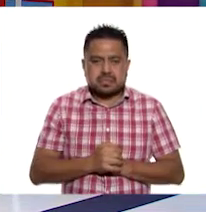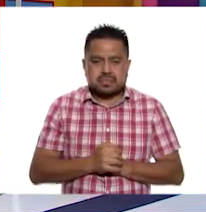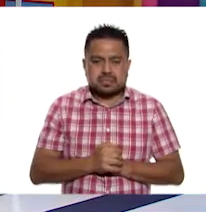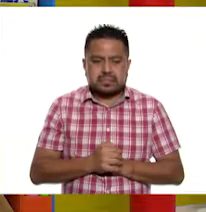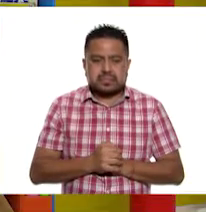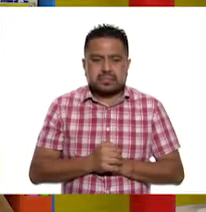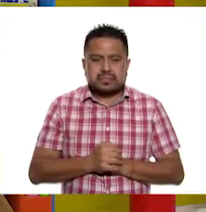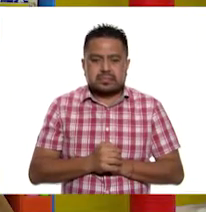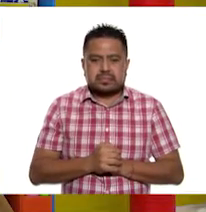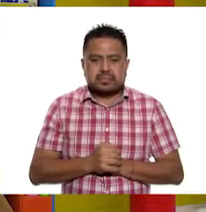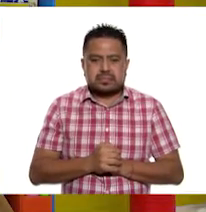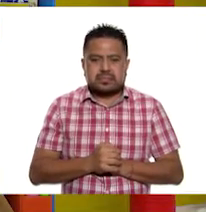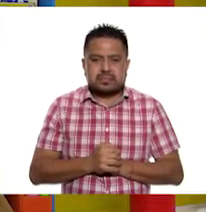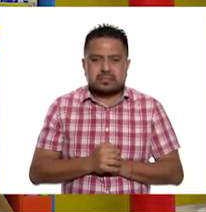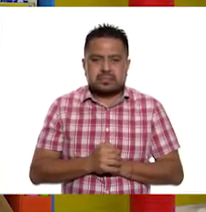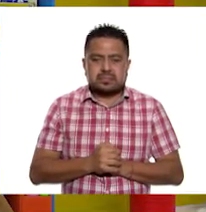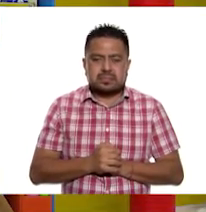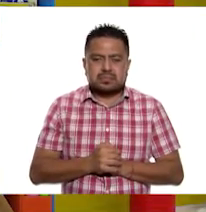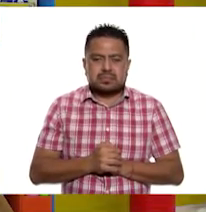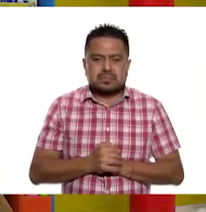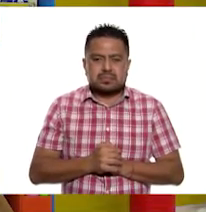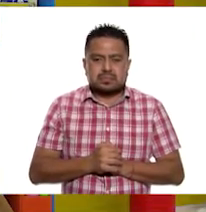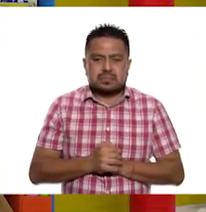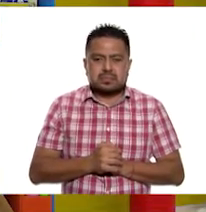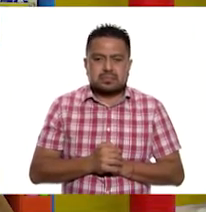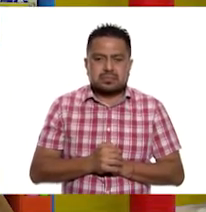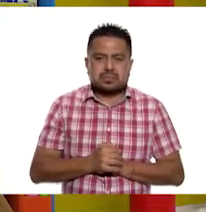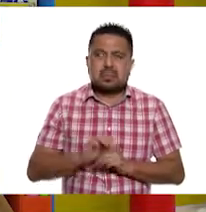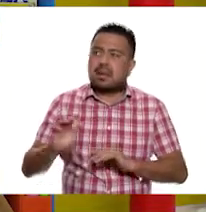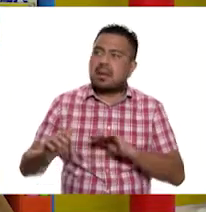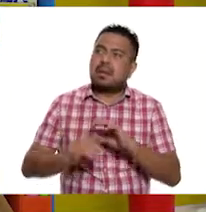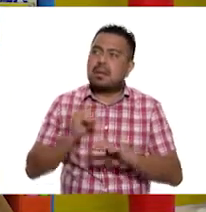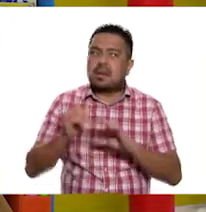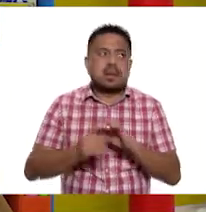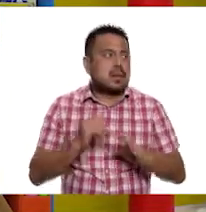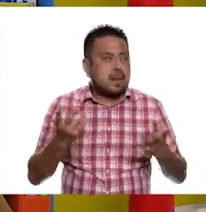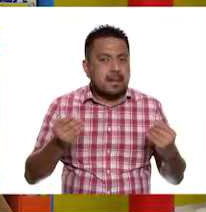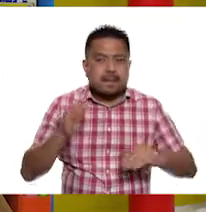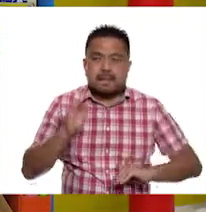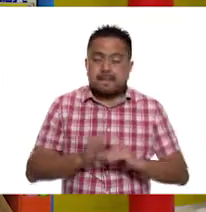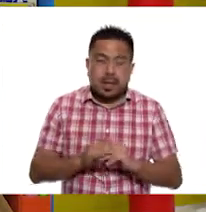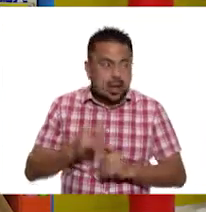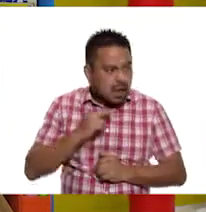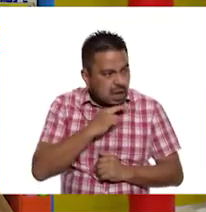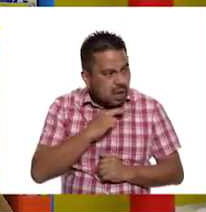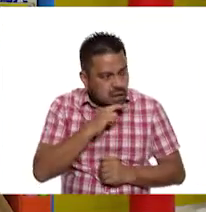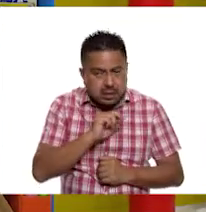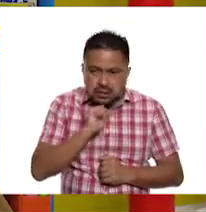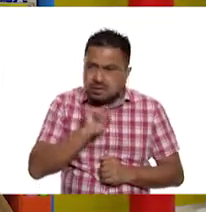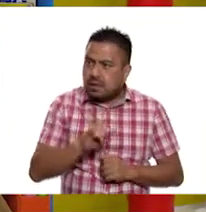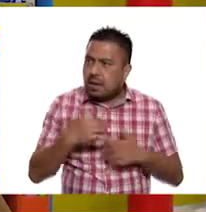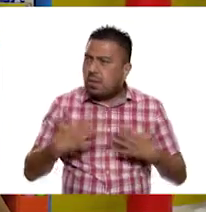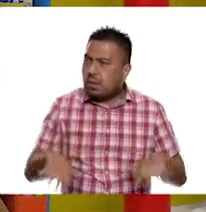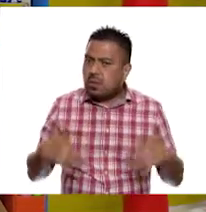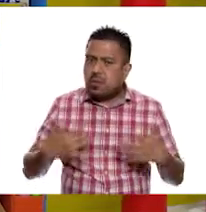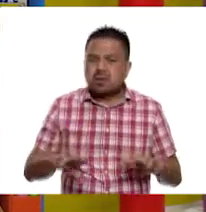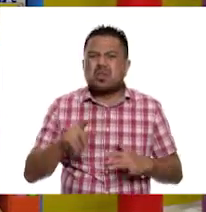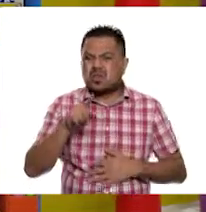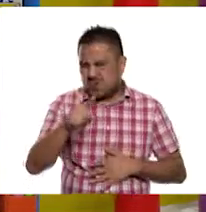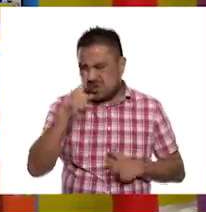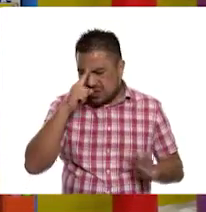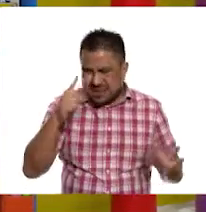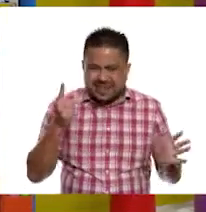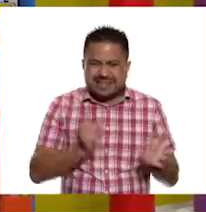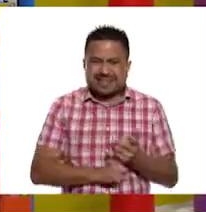final. Sí. Creo que ya están llegando las participaciones de nuestros niños. ¿Ya tan rápido? Sí. ¿Tú crees,